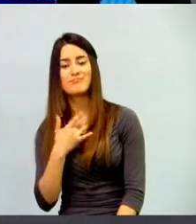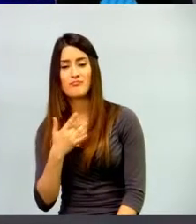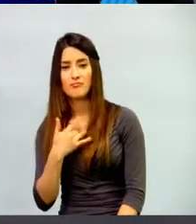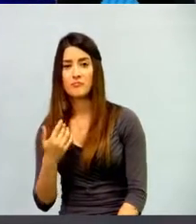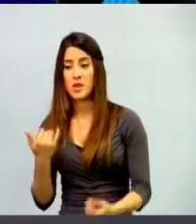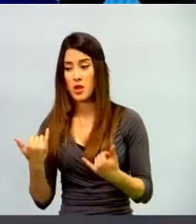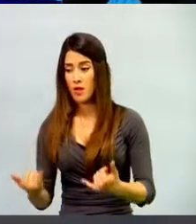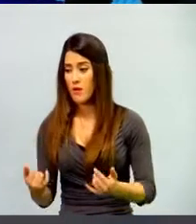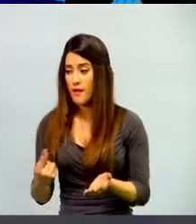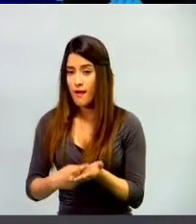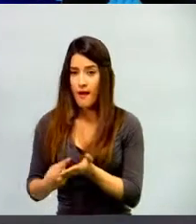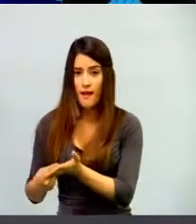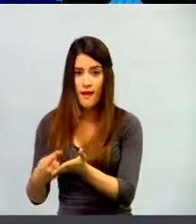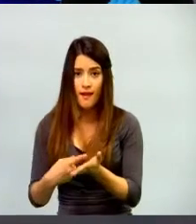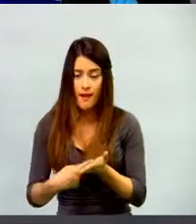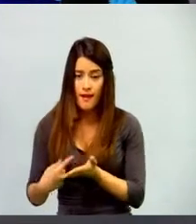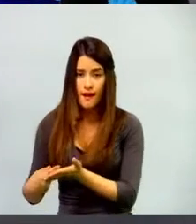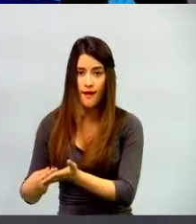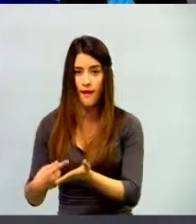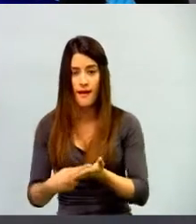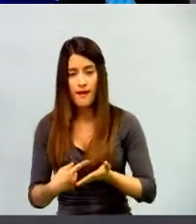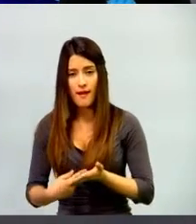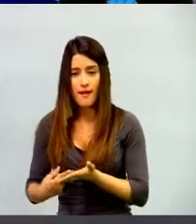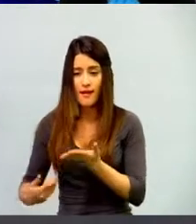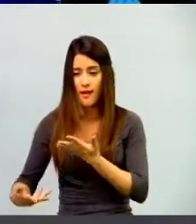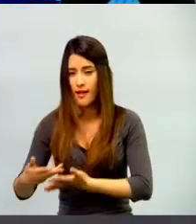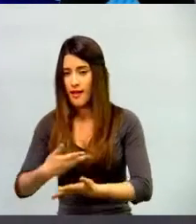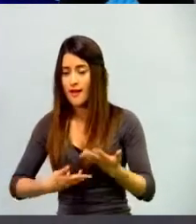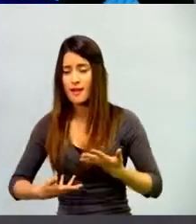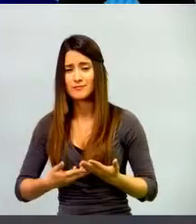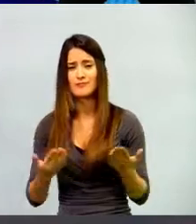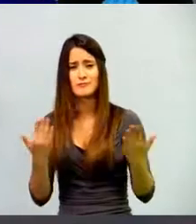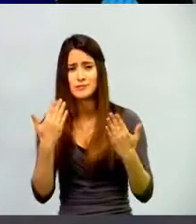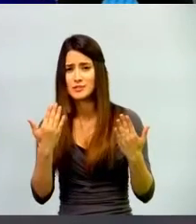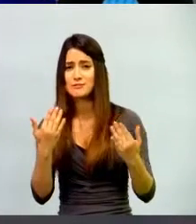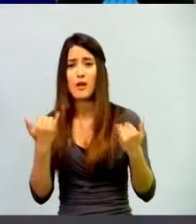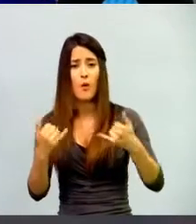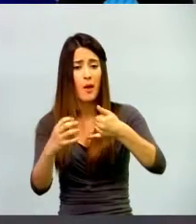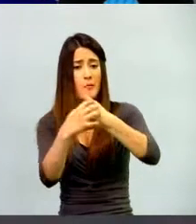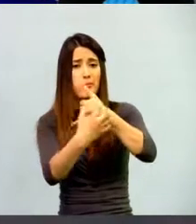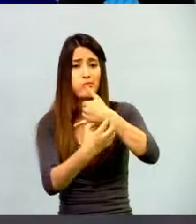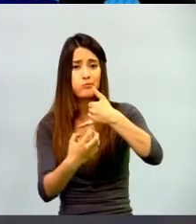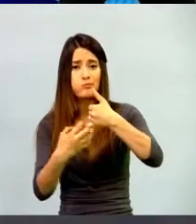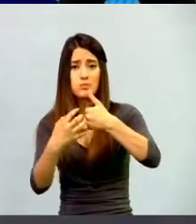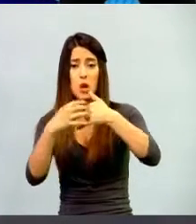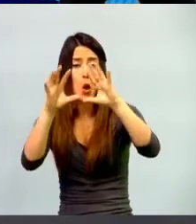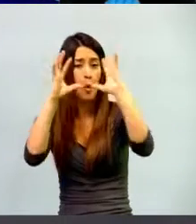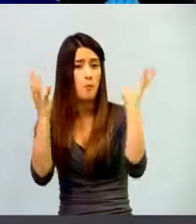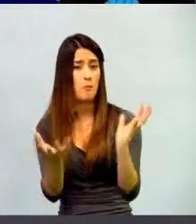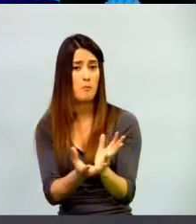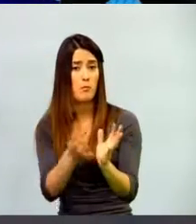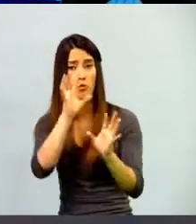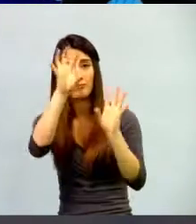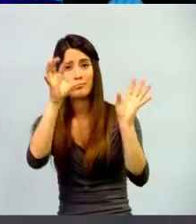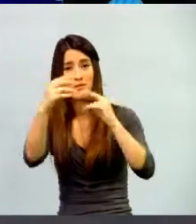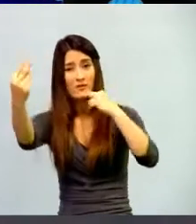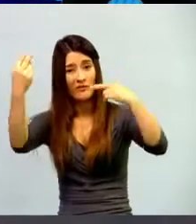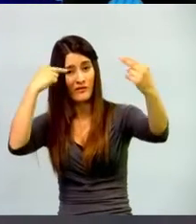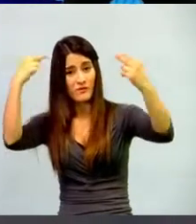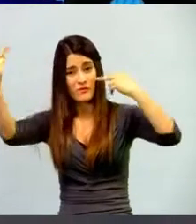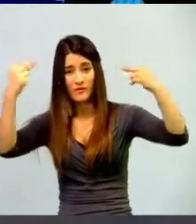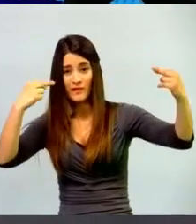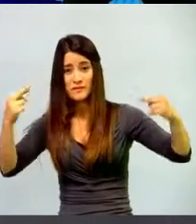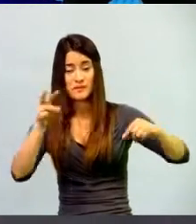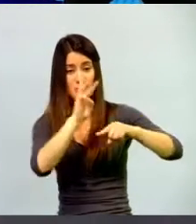hablamos aquí ha servido para que quien nos esté mirando desde cualquier punto de Colombia o del mundo sepa que en